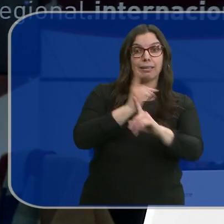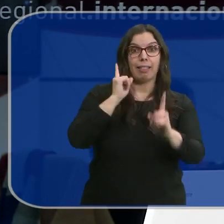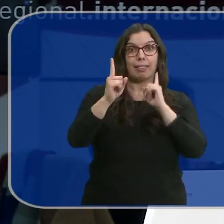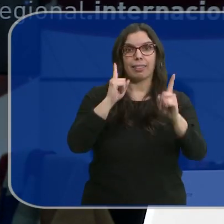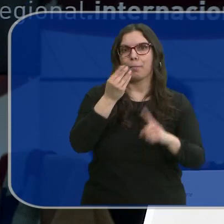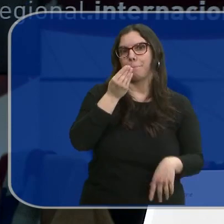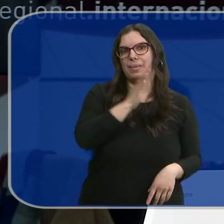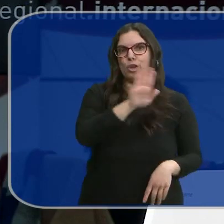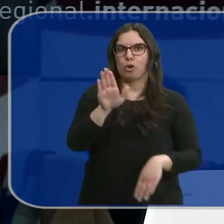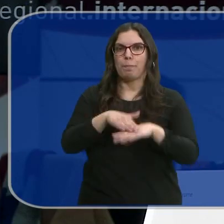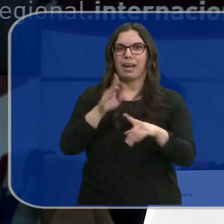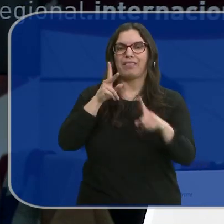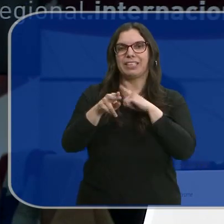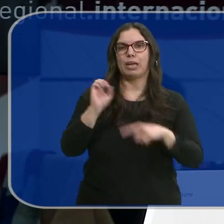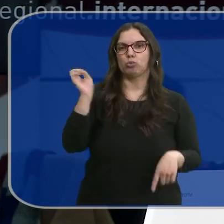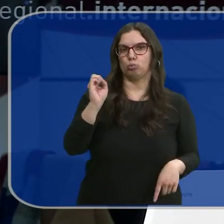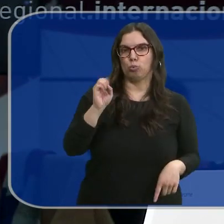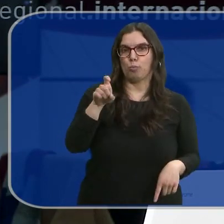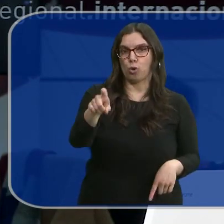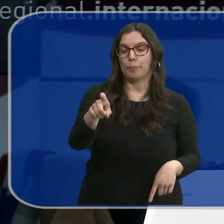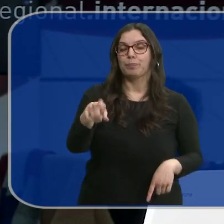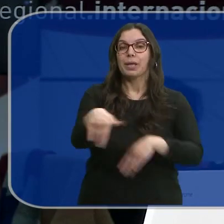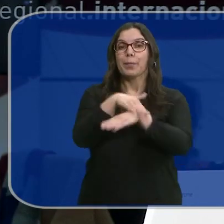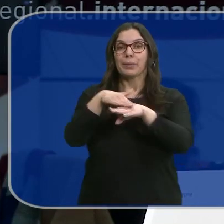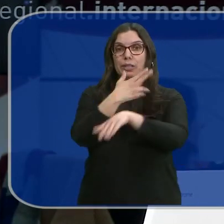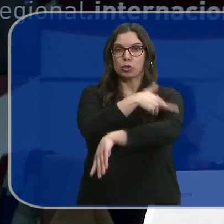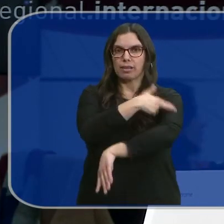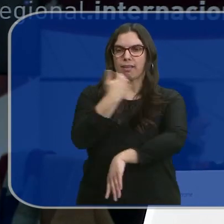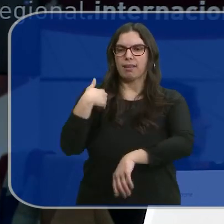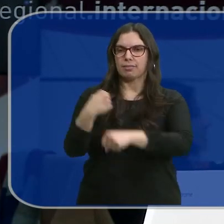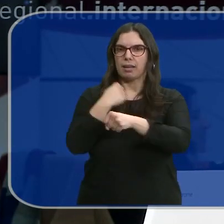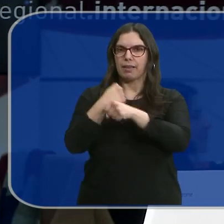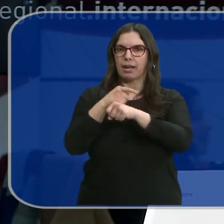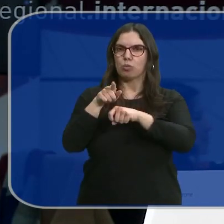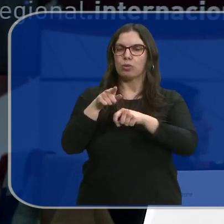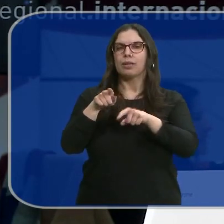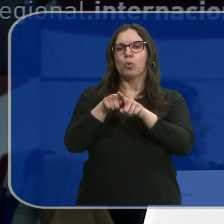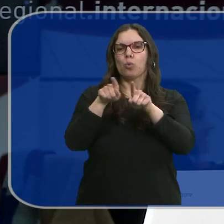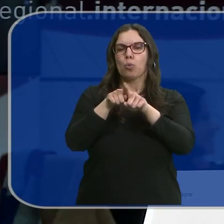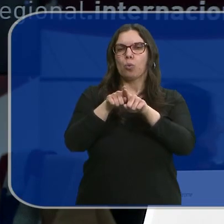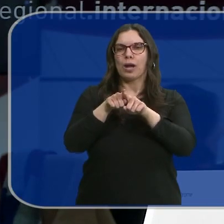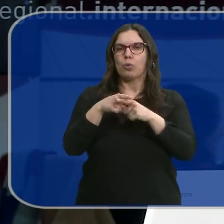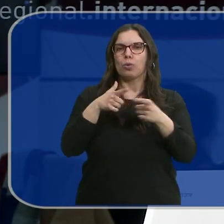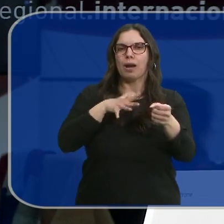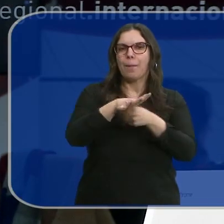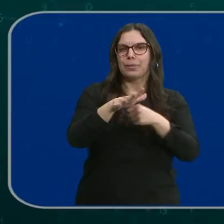mejor herramienta para acabar con los tumores. El Ministerio de Sanidad ya está trabajando en una disciplina especializada en este campo.